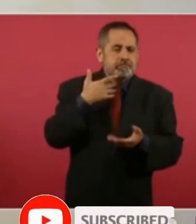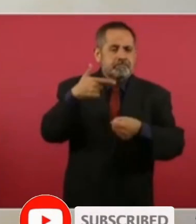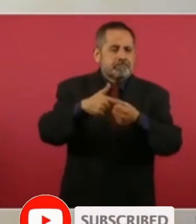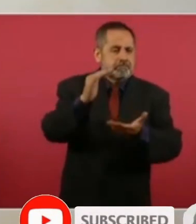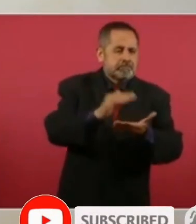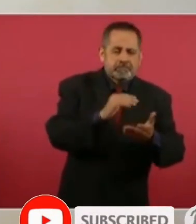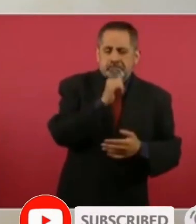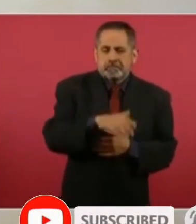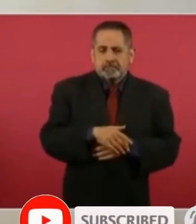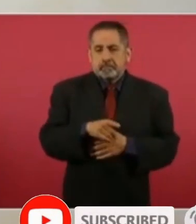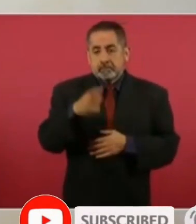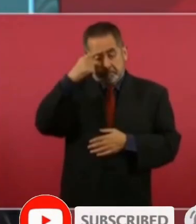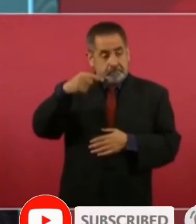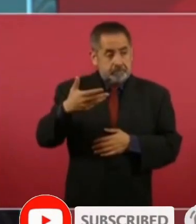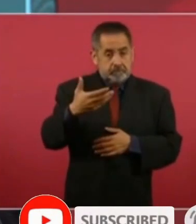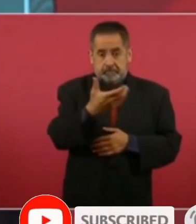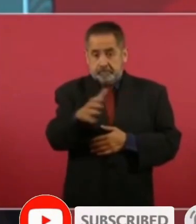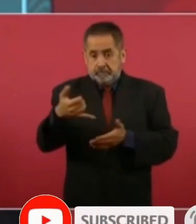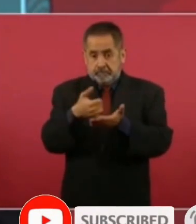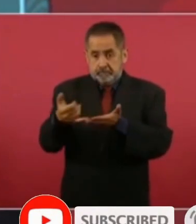casi un productor en Estados Unidos